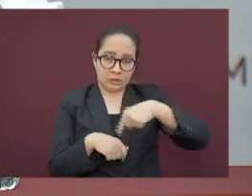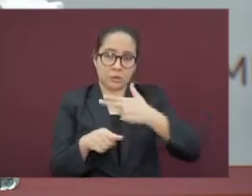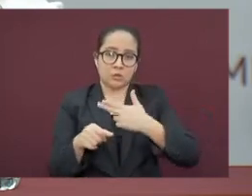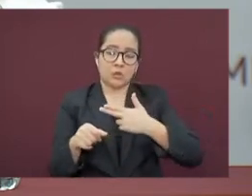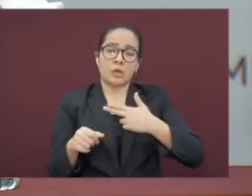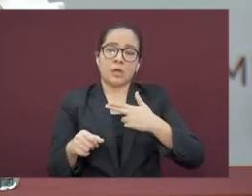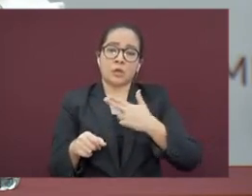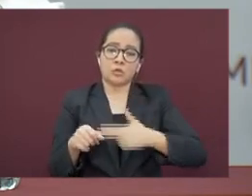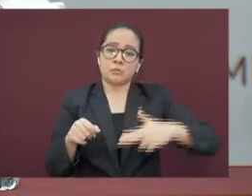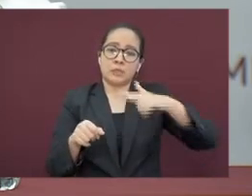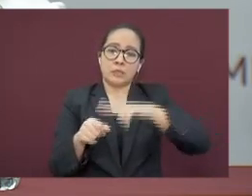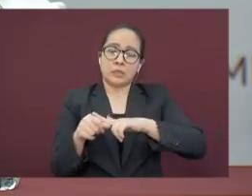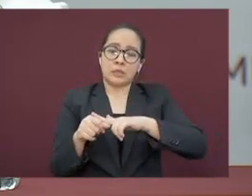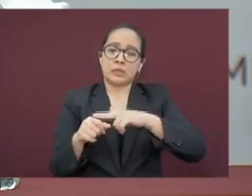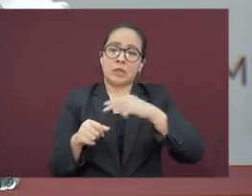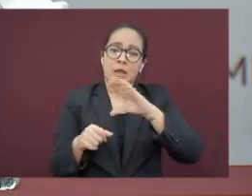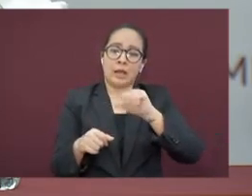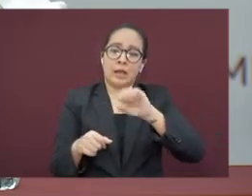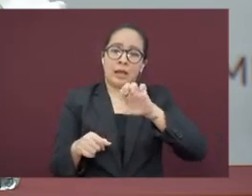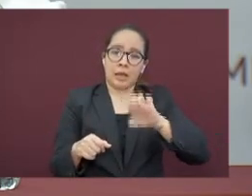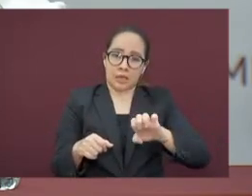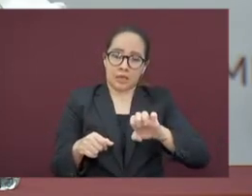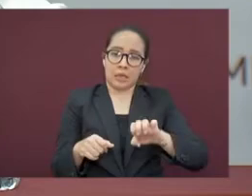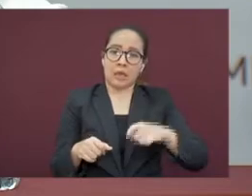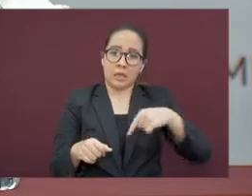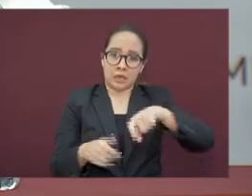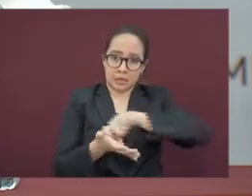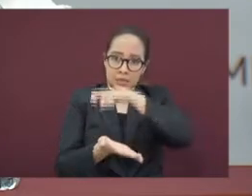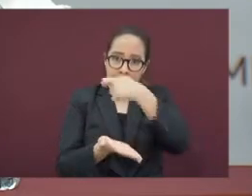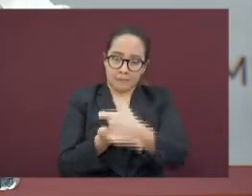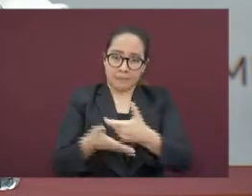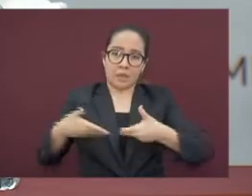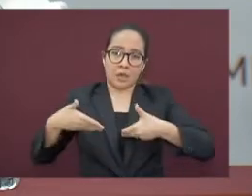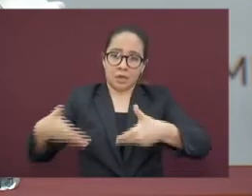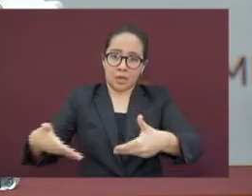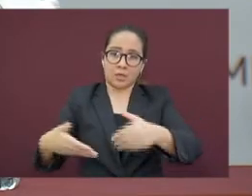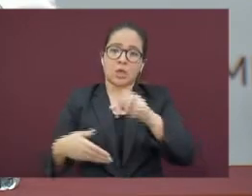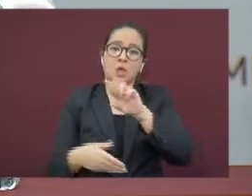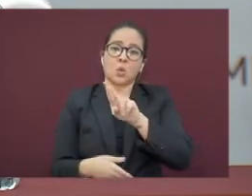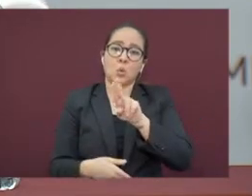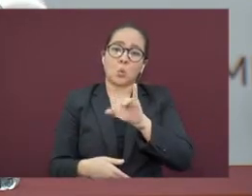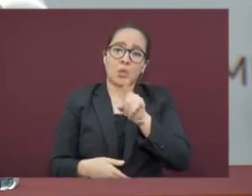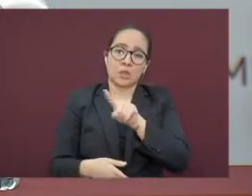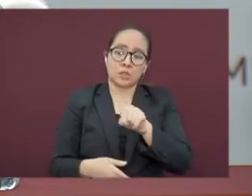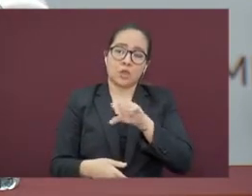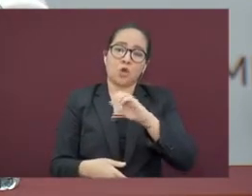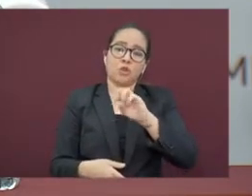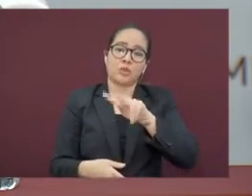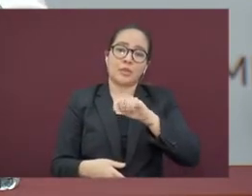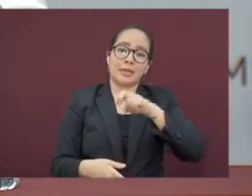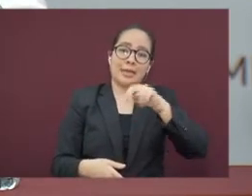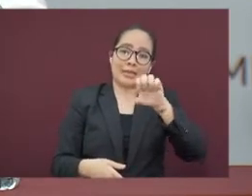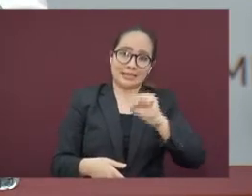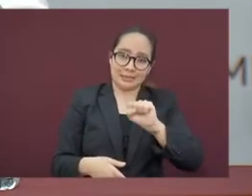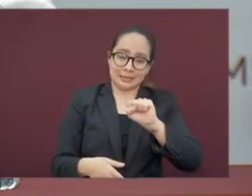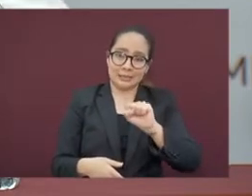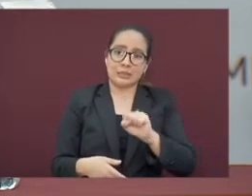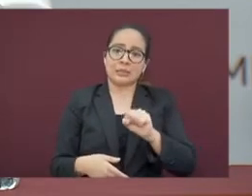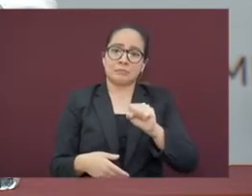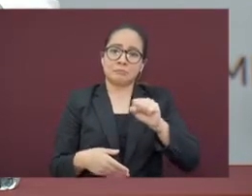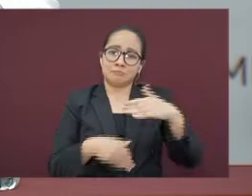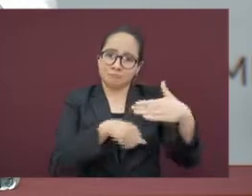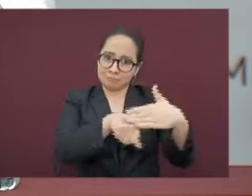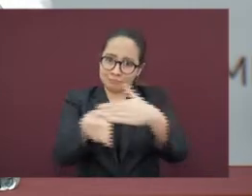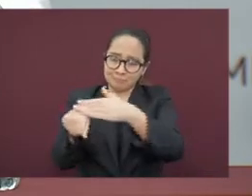que está aquí, precisamente, en la Avenida Ruiz Cortines, y pedirle a la sociedad que